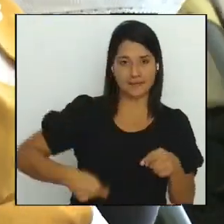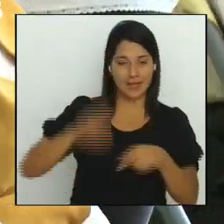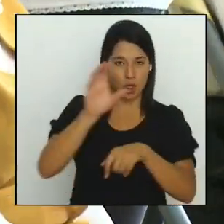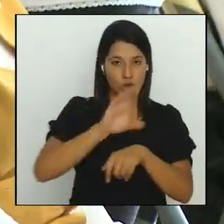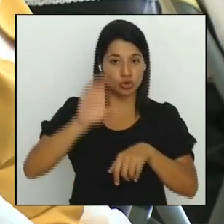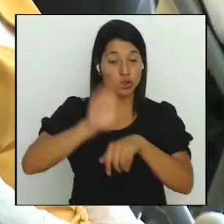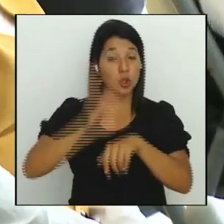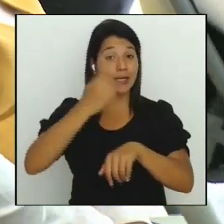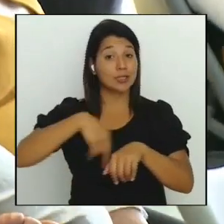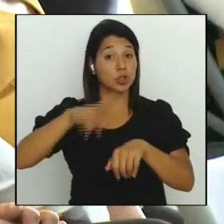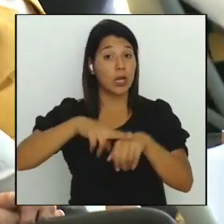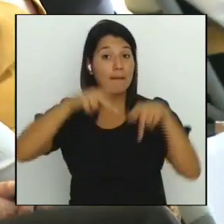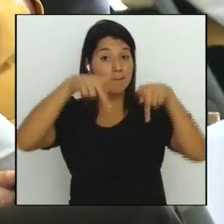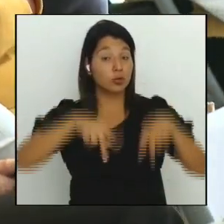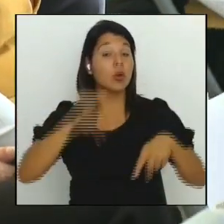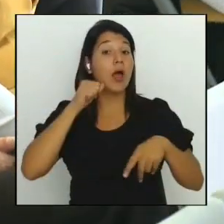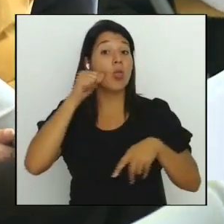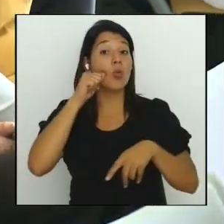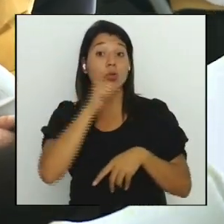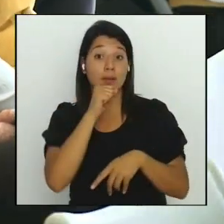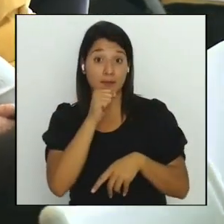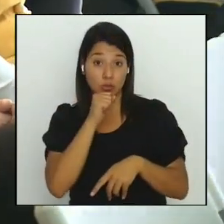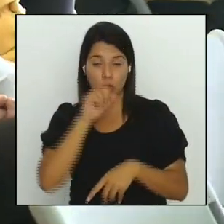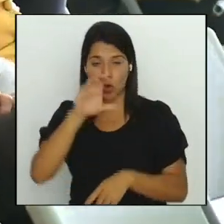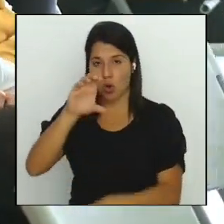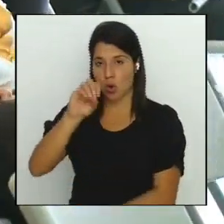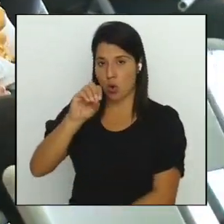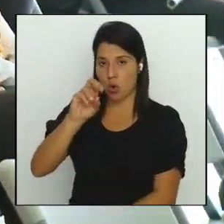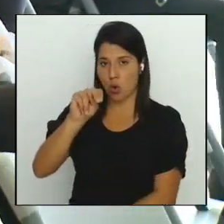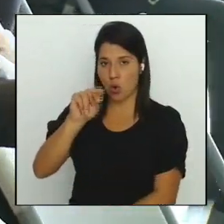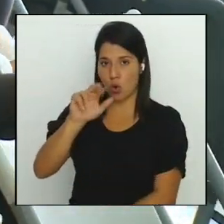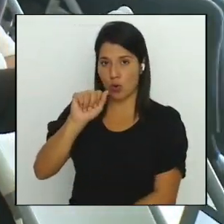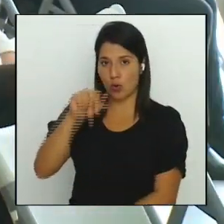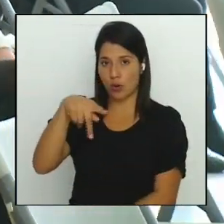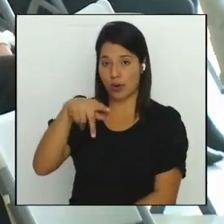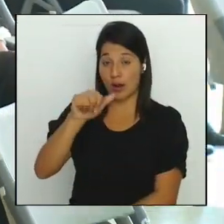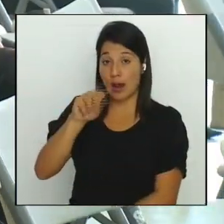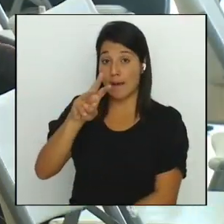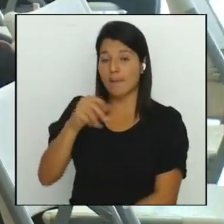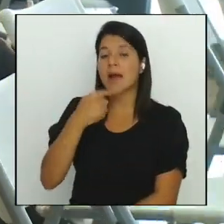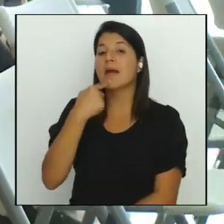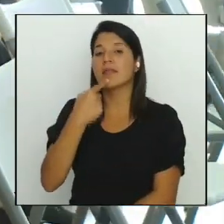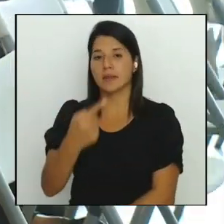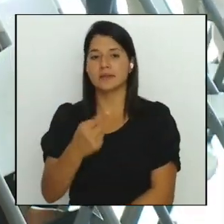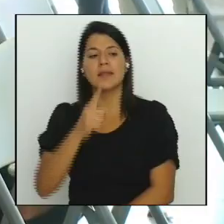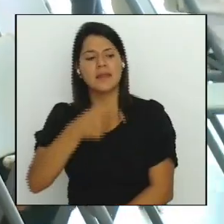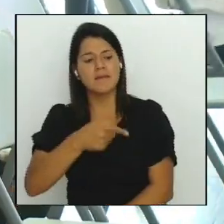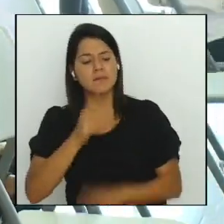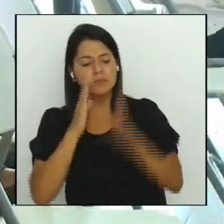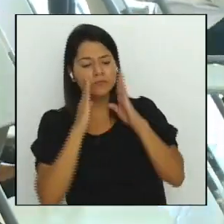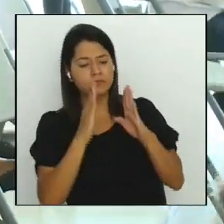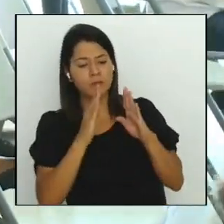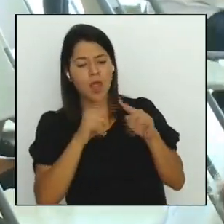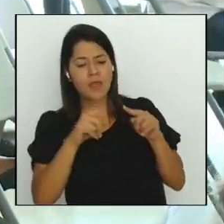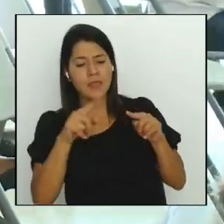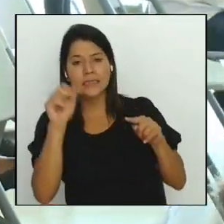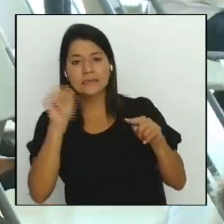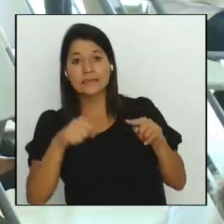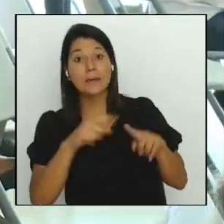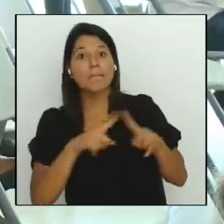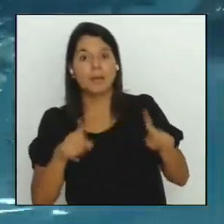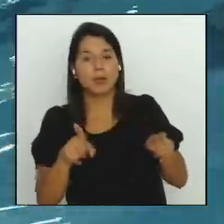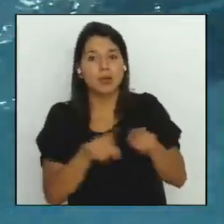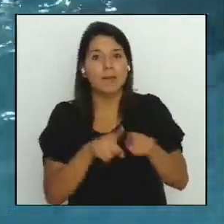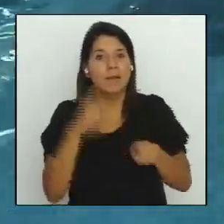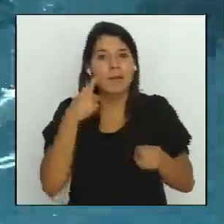CONAPAN asegura que más que analizar las estadísticas lo que hay que hacer es tomar acciones. Según el doctor las acciones van